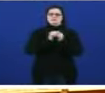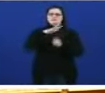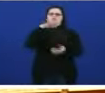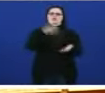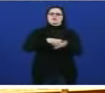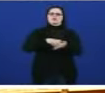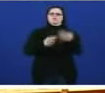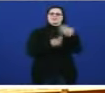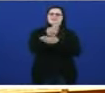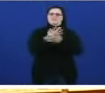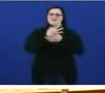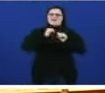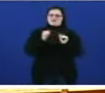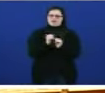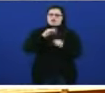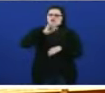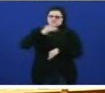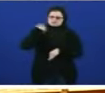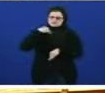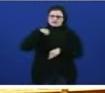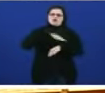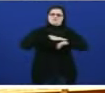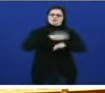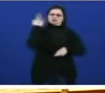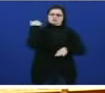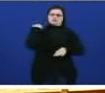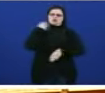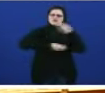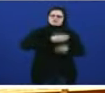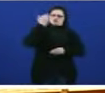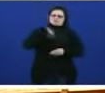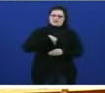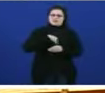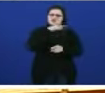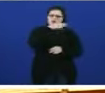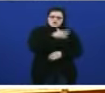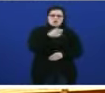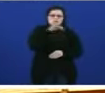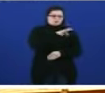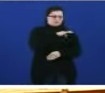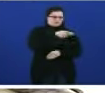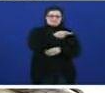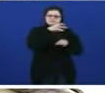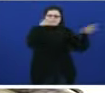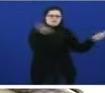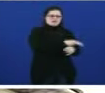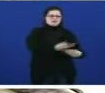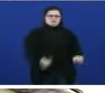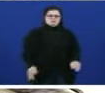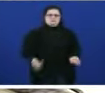construídos, rematados, feitos polo goberno anterior e que vostedes mantenhen pechados. Iso sí,